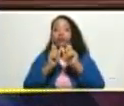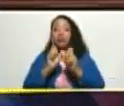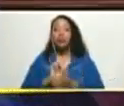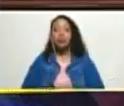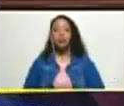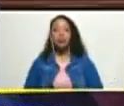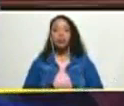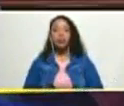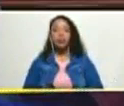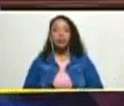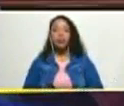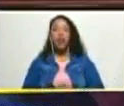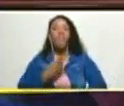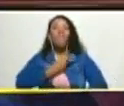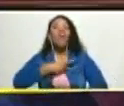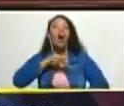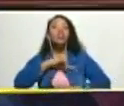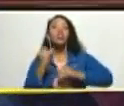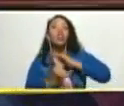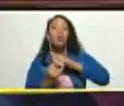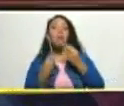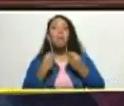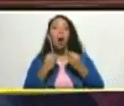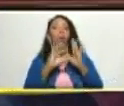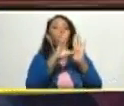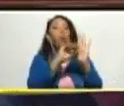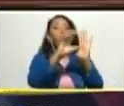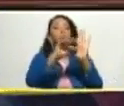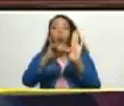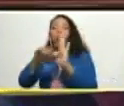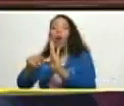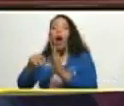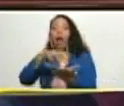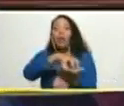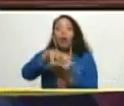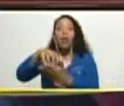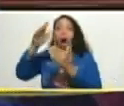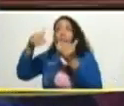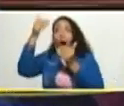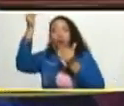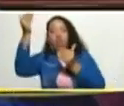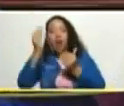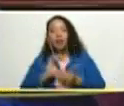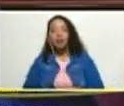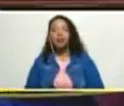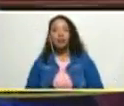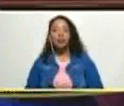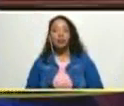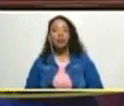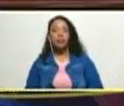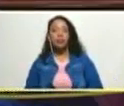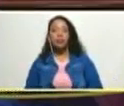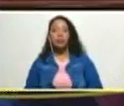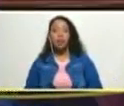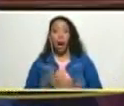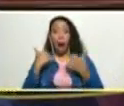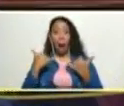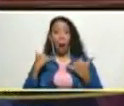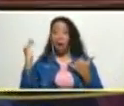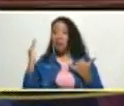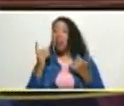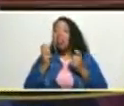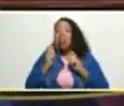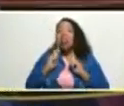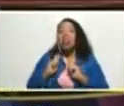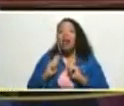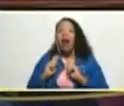las falsas instituciones para robarse los recursos del Estado en el exterior que no vengan ahora a tratar de